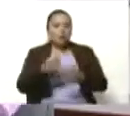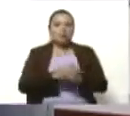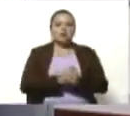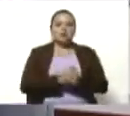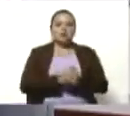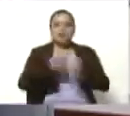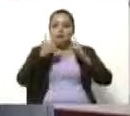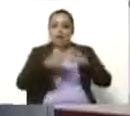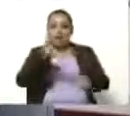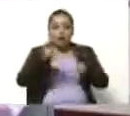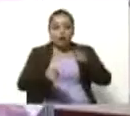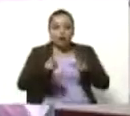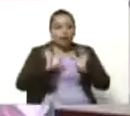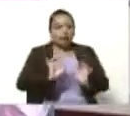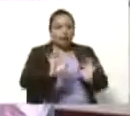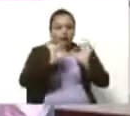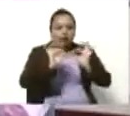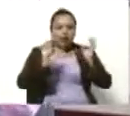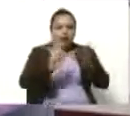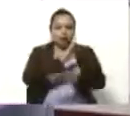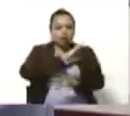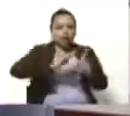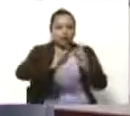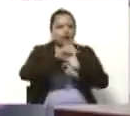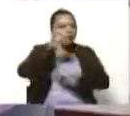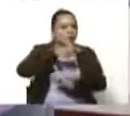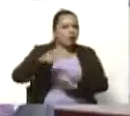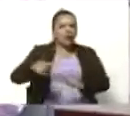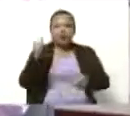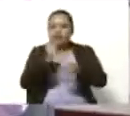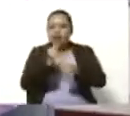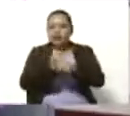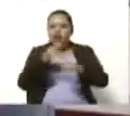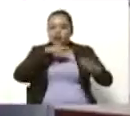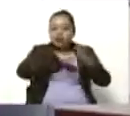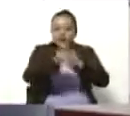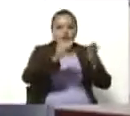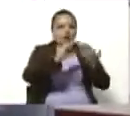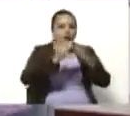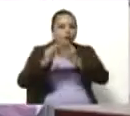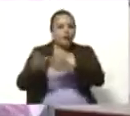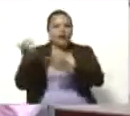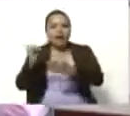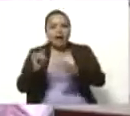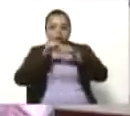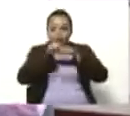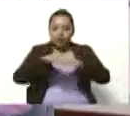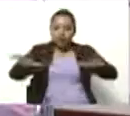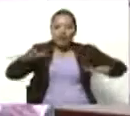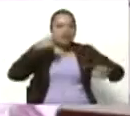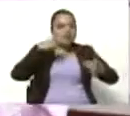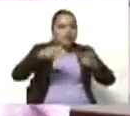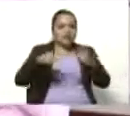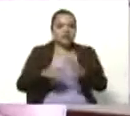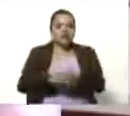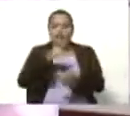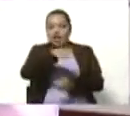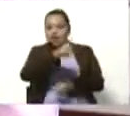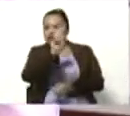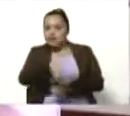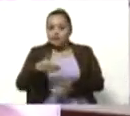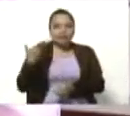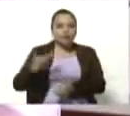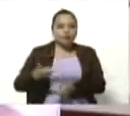hay uno específicamente de la cultura popular. Un trabajo que han hecho las comunidades que está disperso en varias cosas. Ellos también son